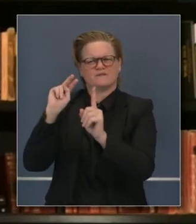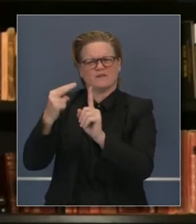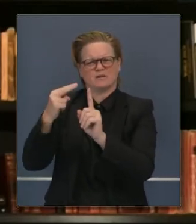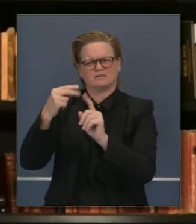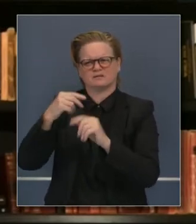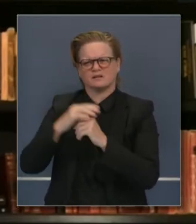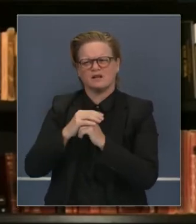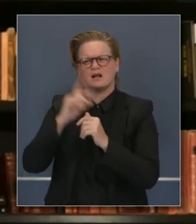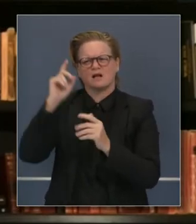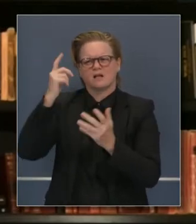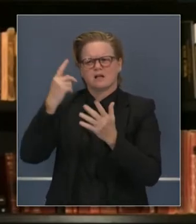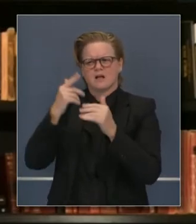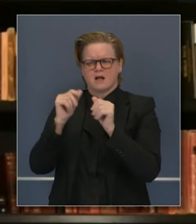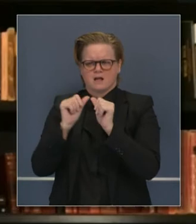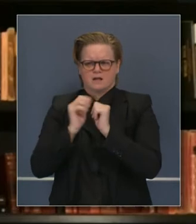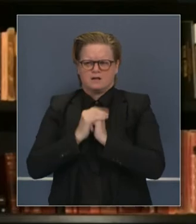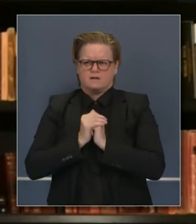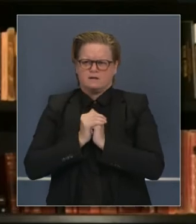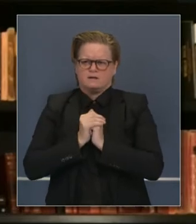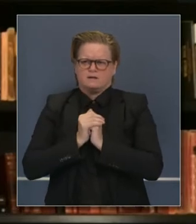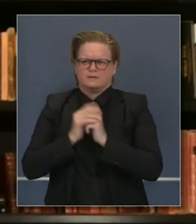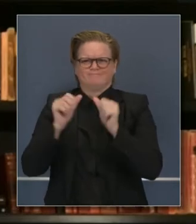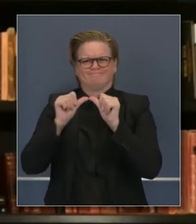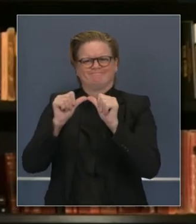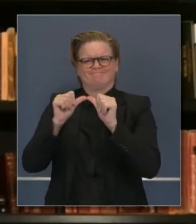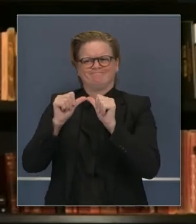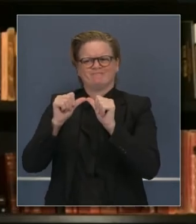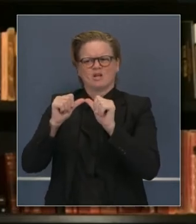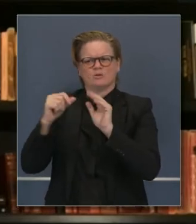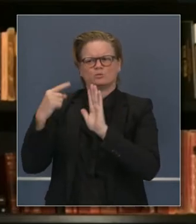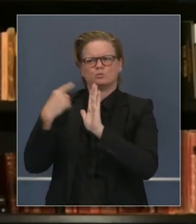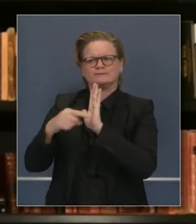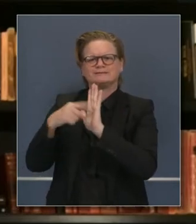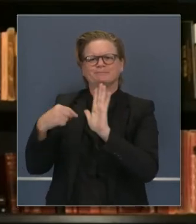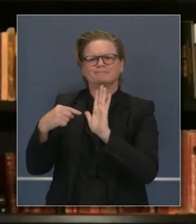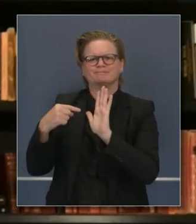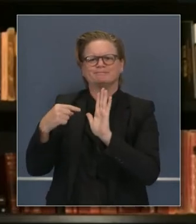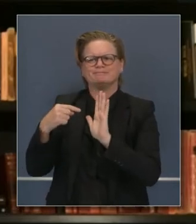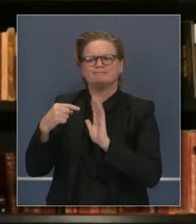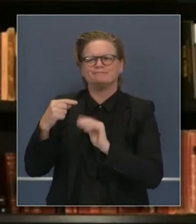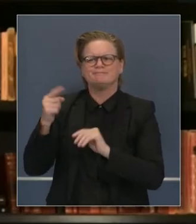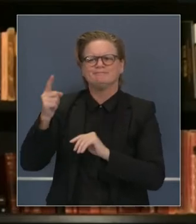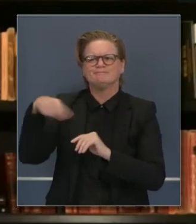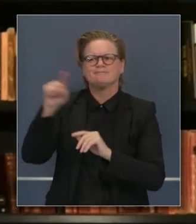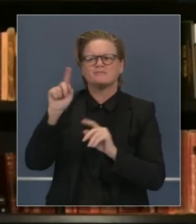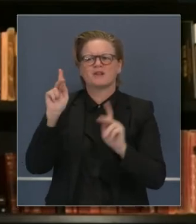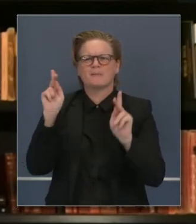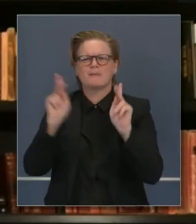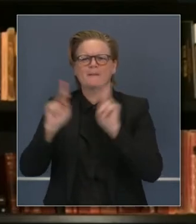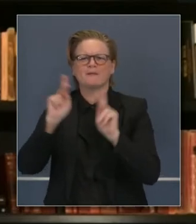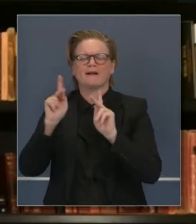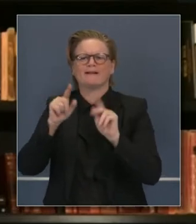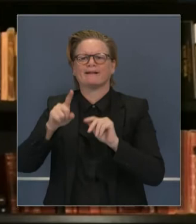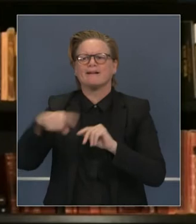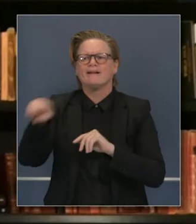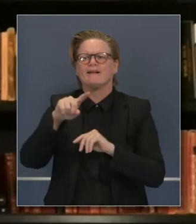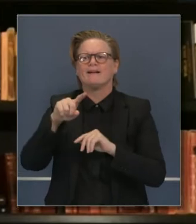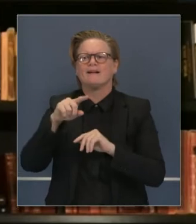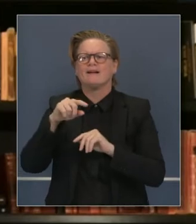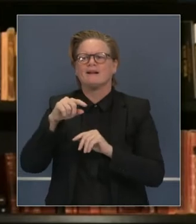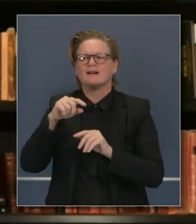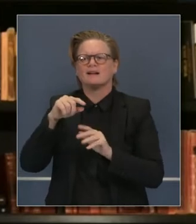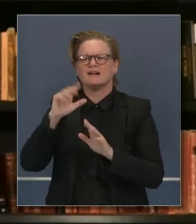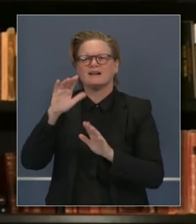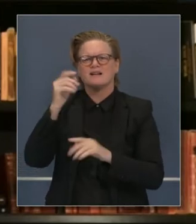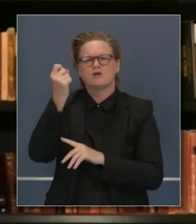desde su perspectiva hay una crítica continua, que seguro que sabe que muchas de las personas no entienden los datos, la